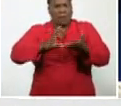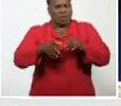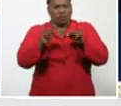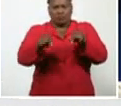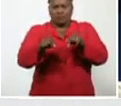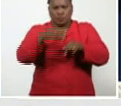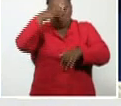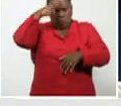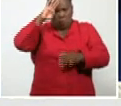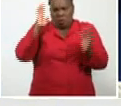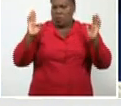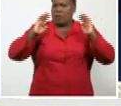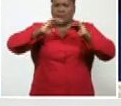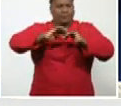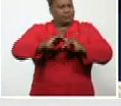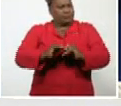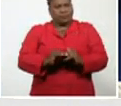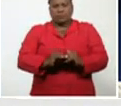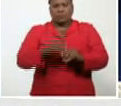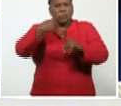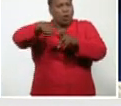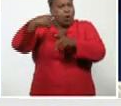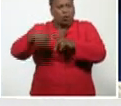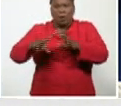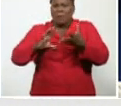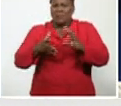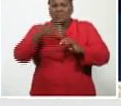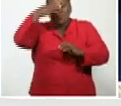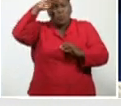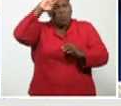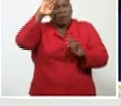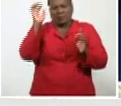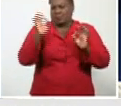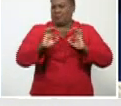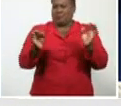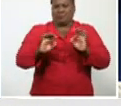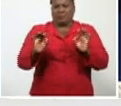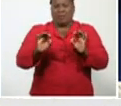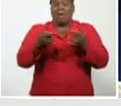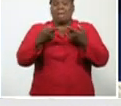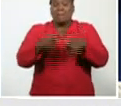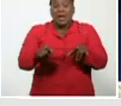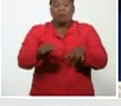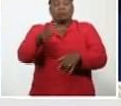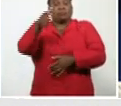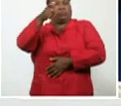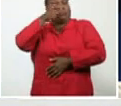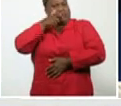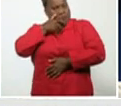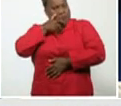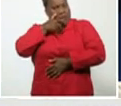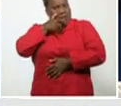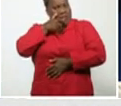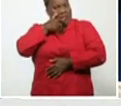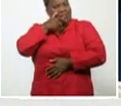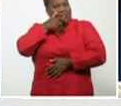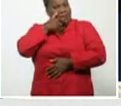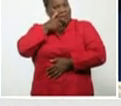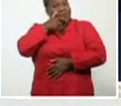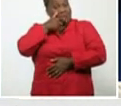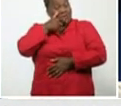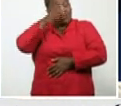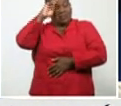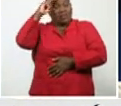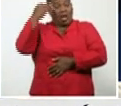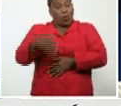ninguna otra, y, de toda forma, existe una alerta, a todo nuestro sistema, salud, a todos